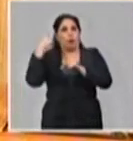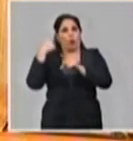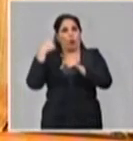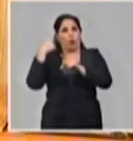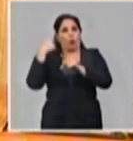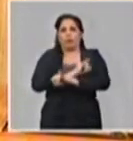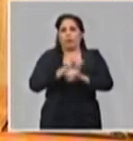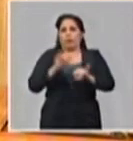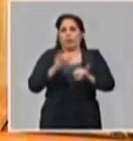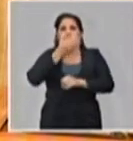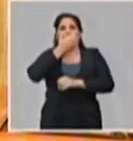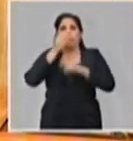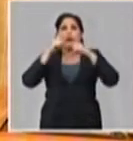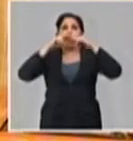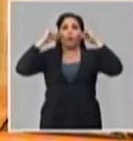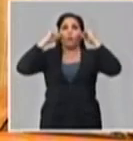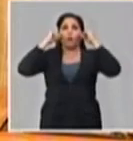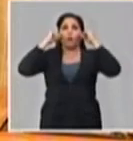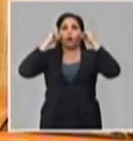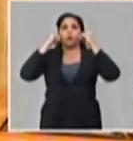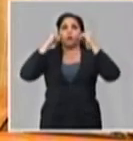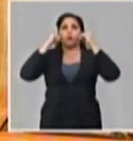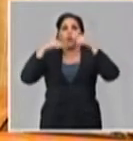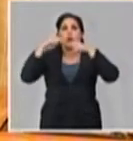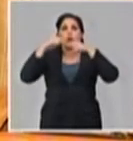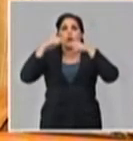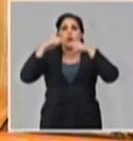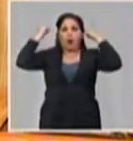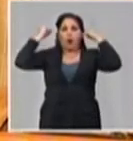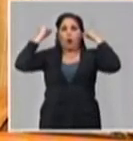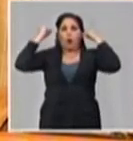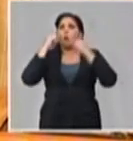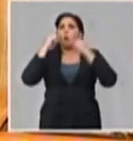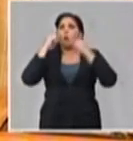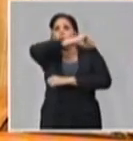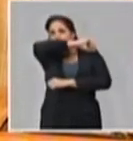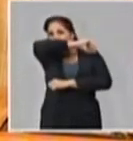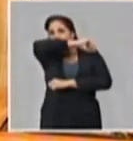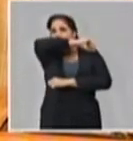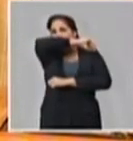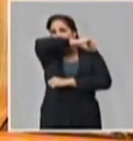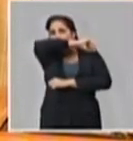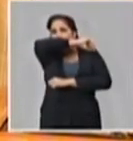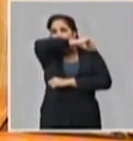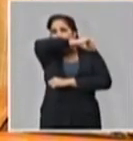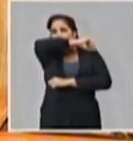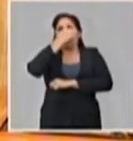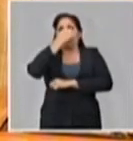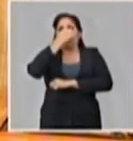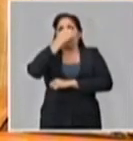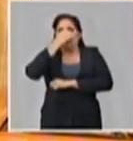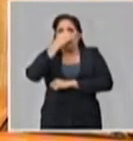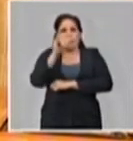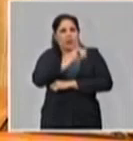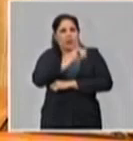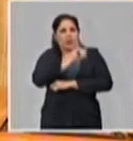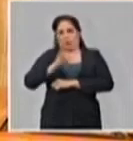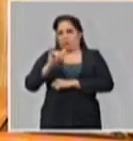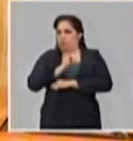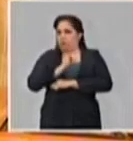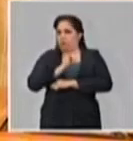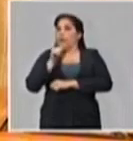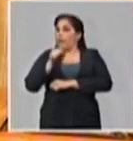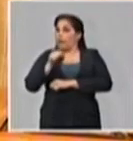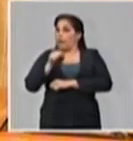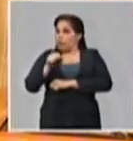es cubrir la boca y la nariz con un pañuelo y el codo flexionado al toser o estornolar, que es